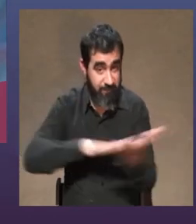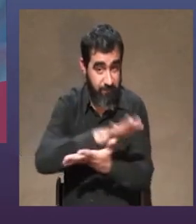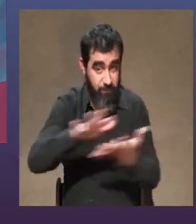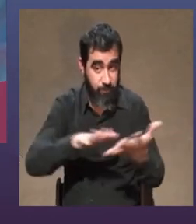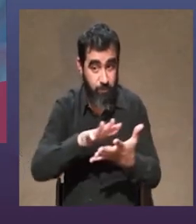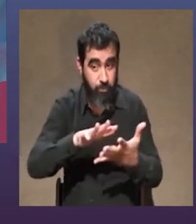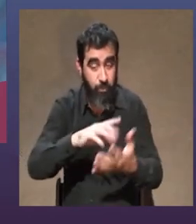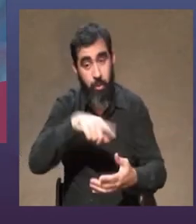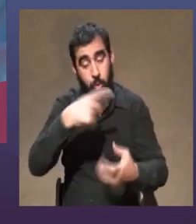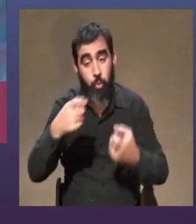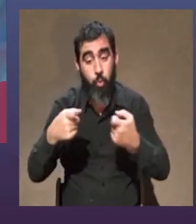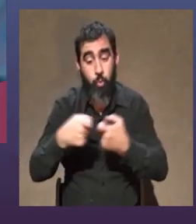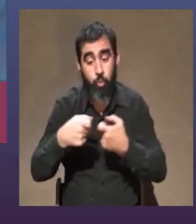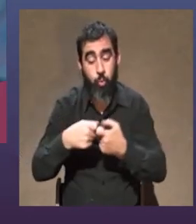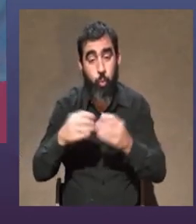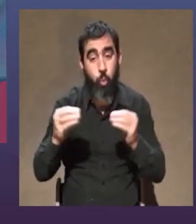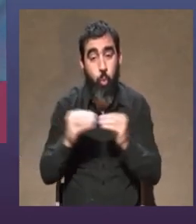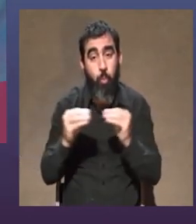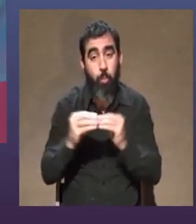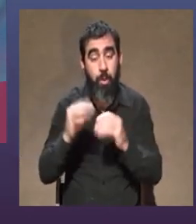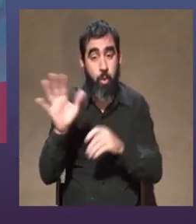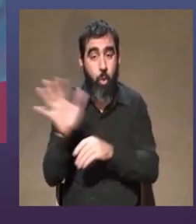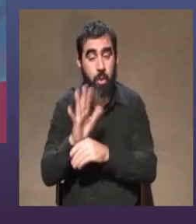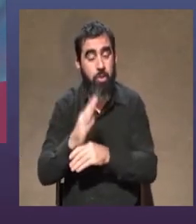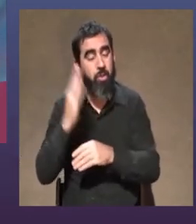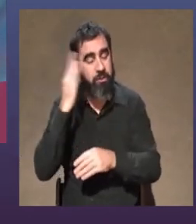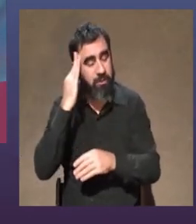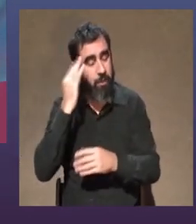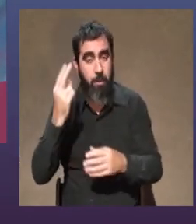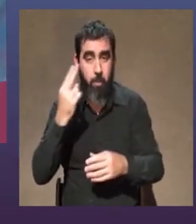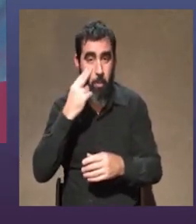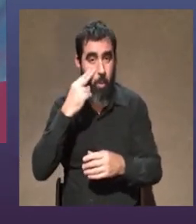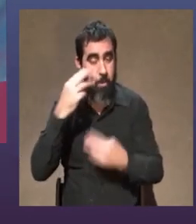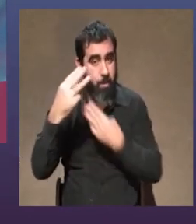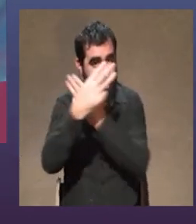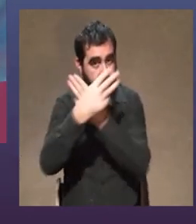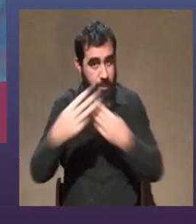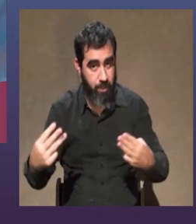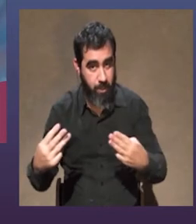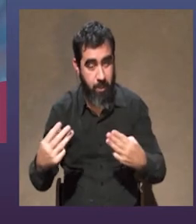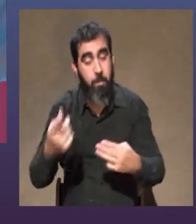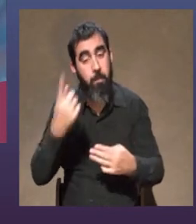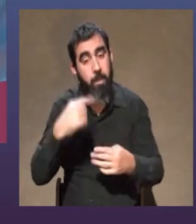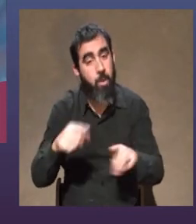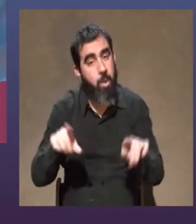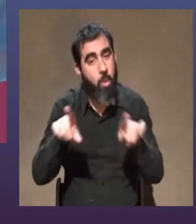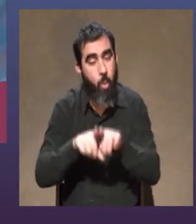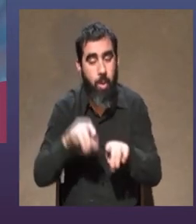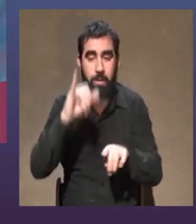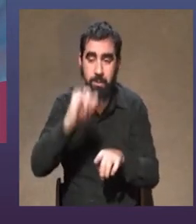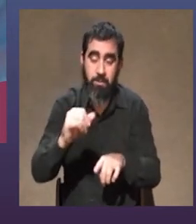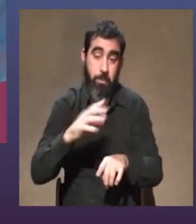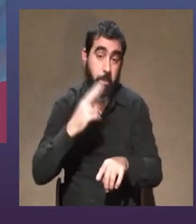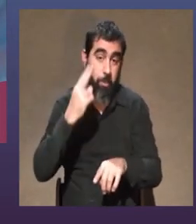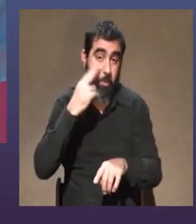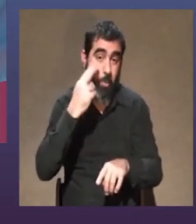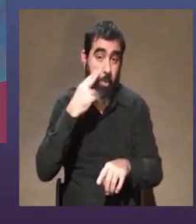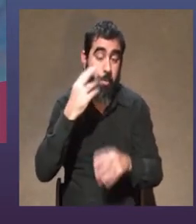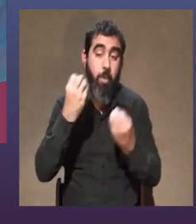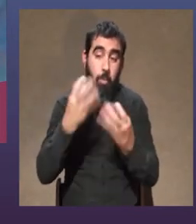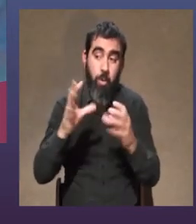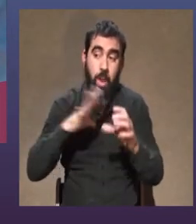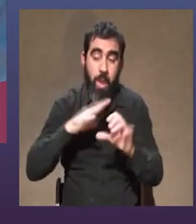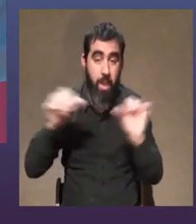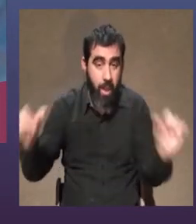los colegas y sabemos cómo ha impactado en el medio esto de todas formas sí hubo una afectación porque había toda una actividad